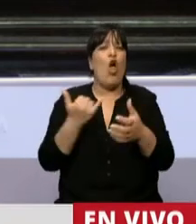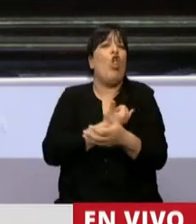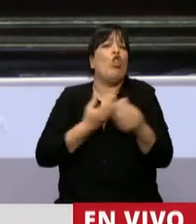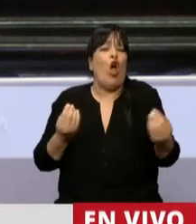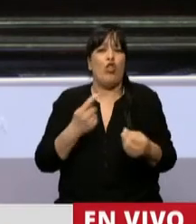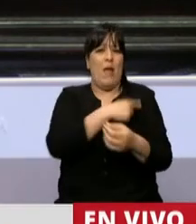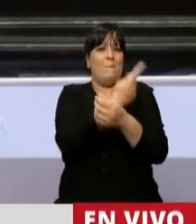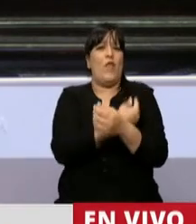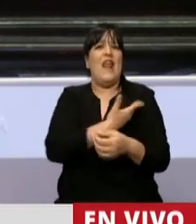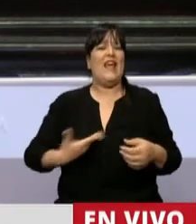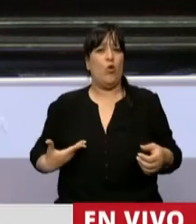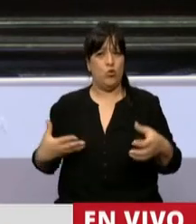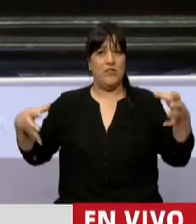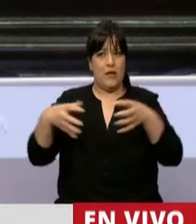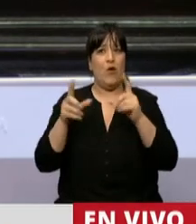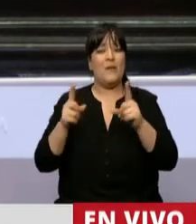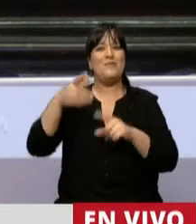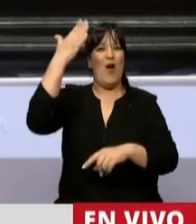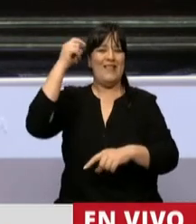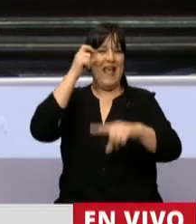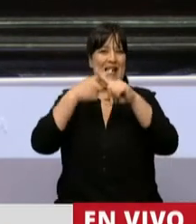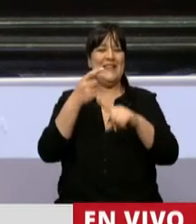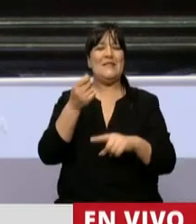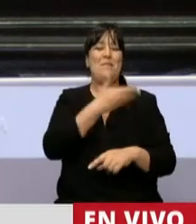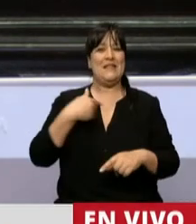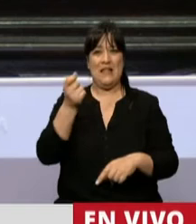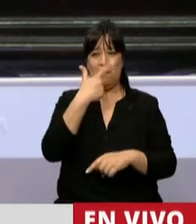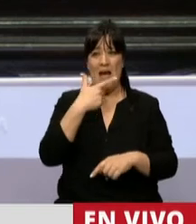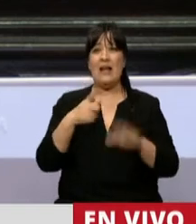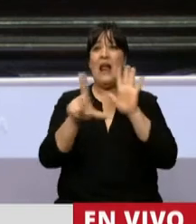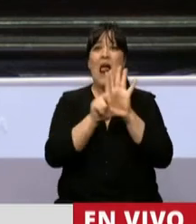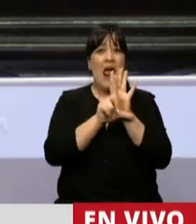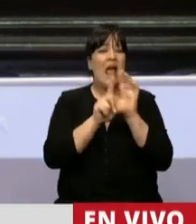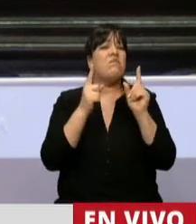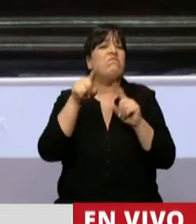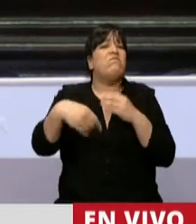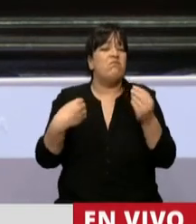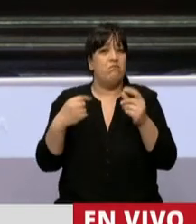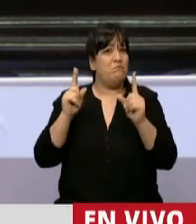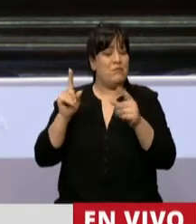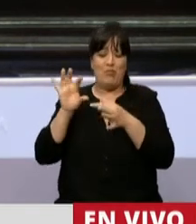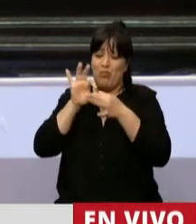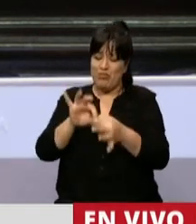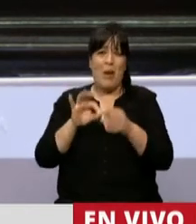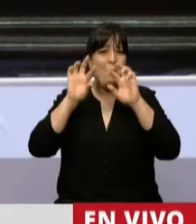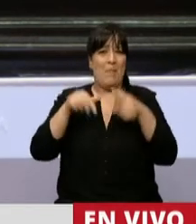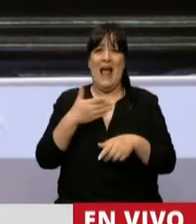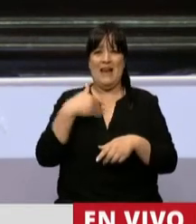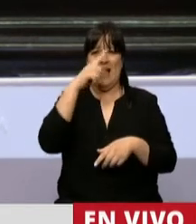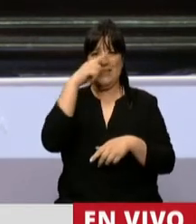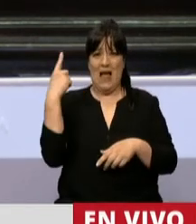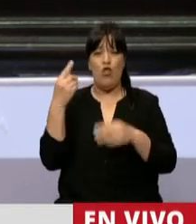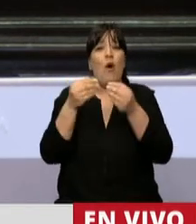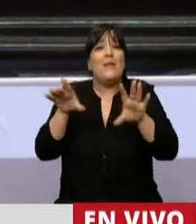ejecutivo de nuestro gobierno, del Presidente Macri. Una ley que era la continuidad de una política de Estado que había